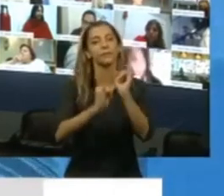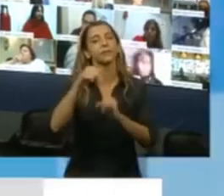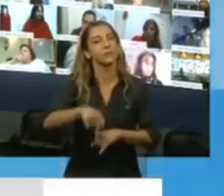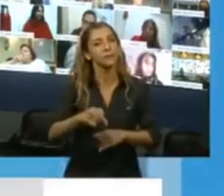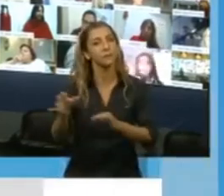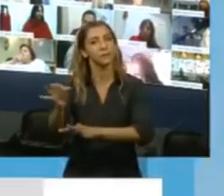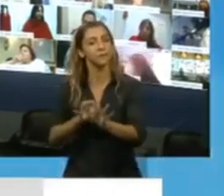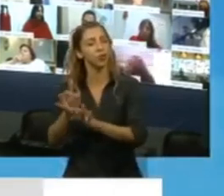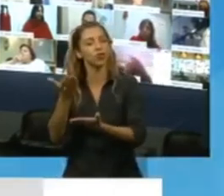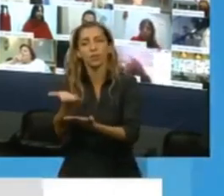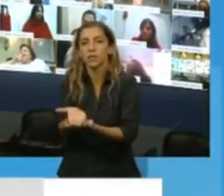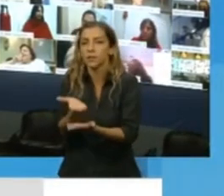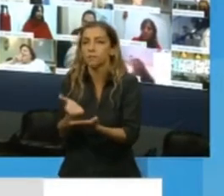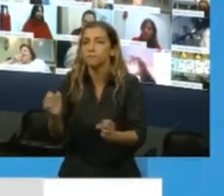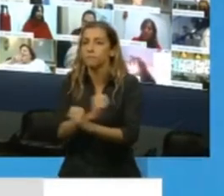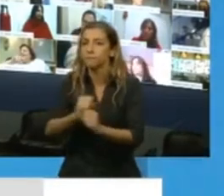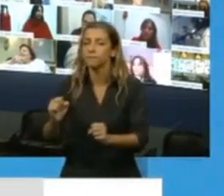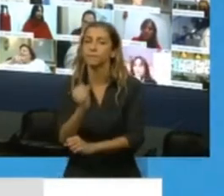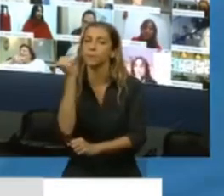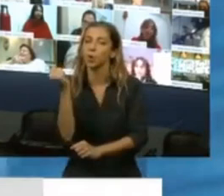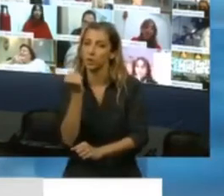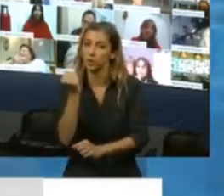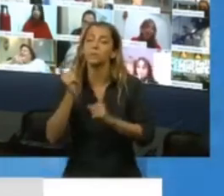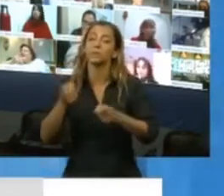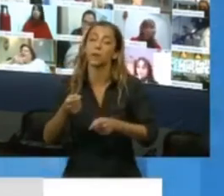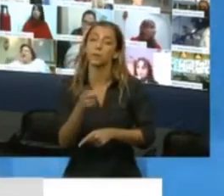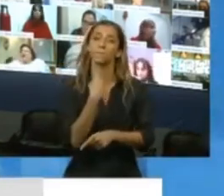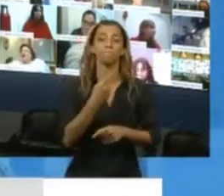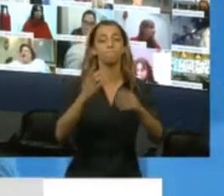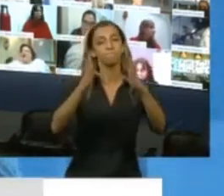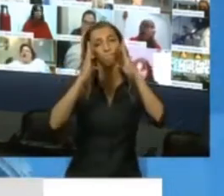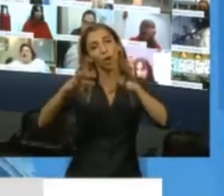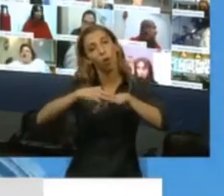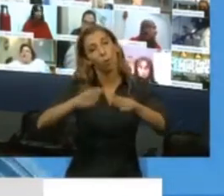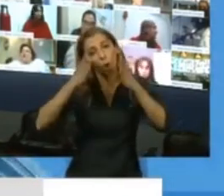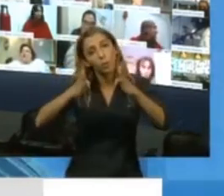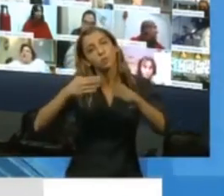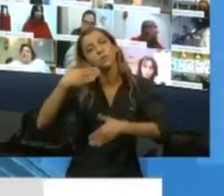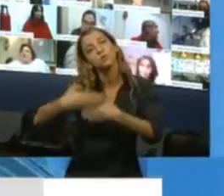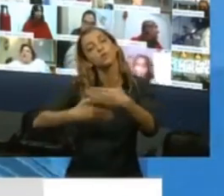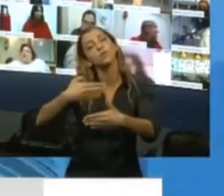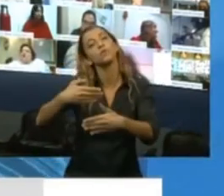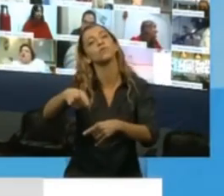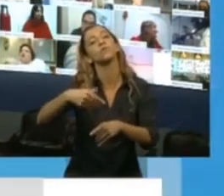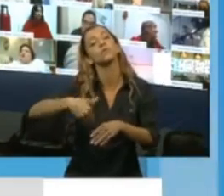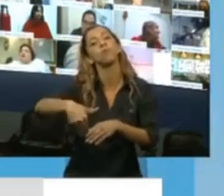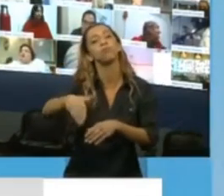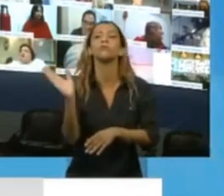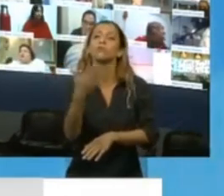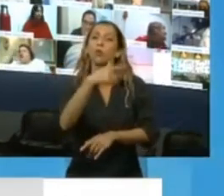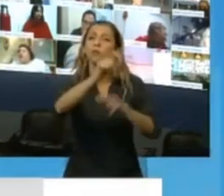el proyecto, sino también de comprometernos y de comprometerse el conjunto de los actores